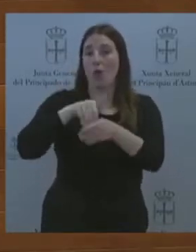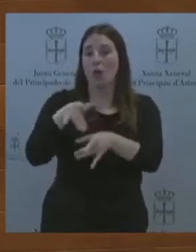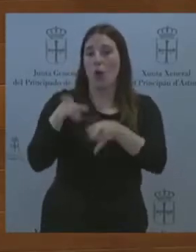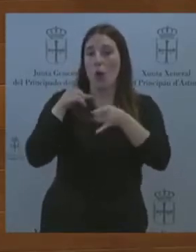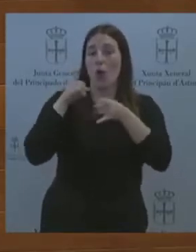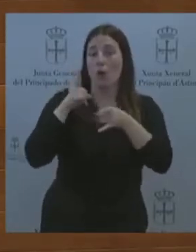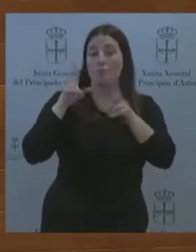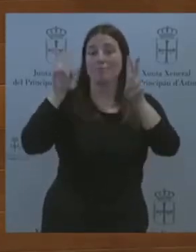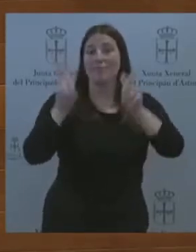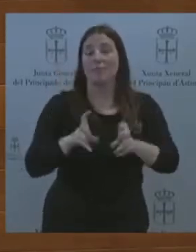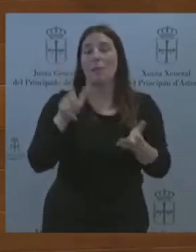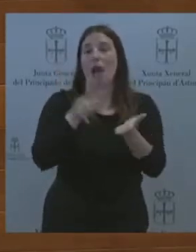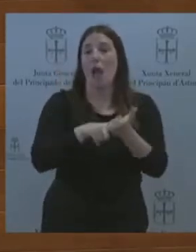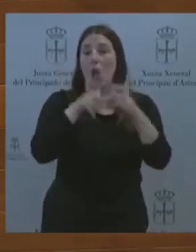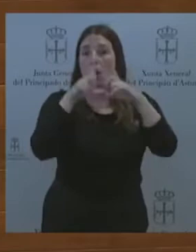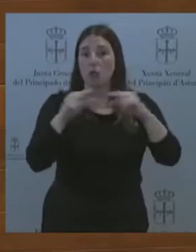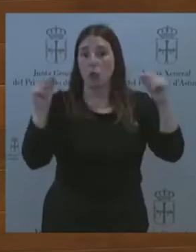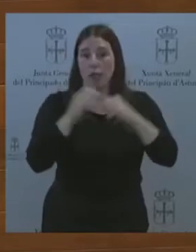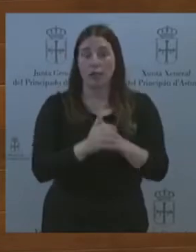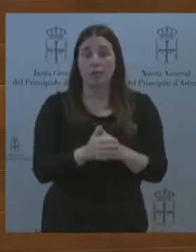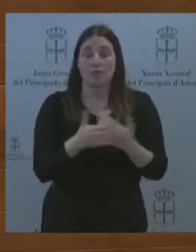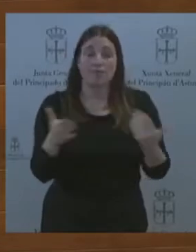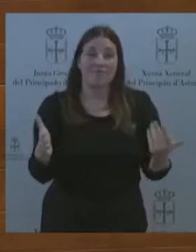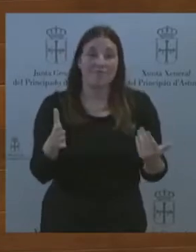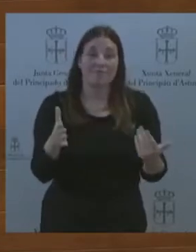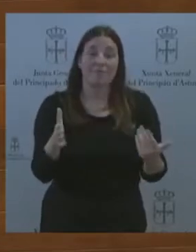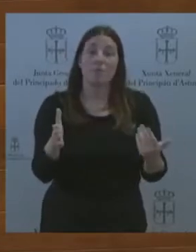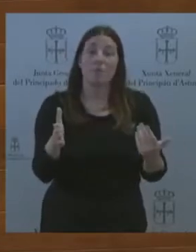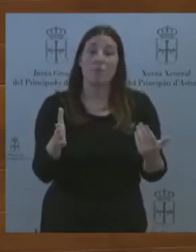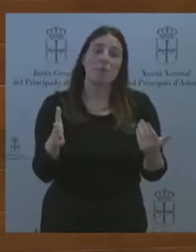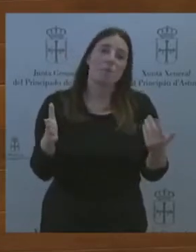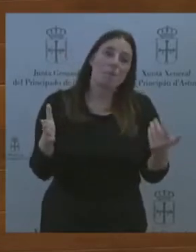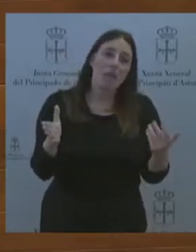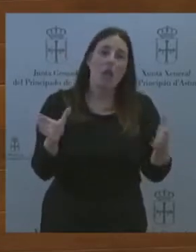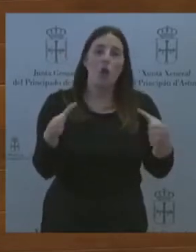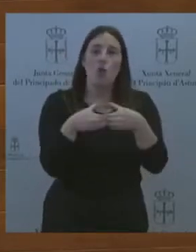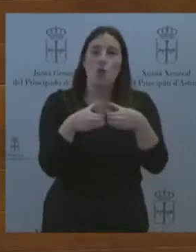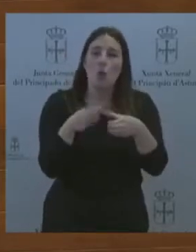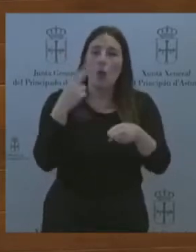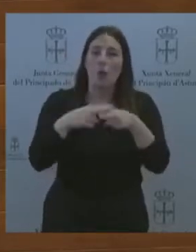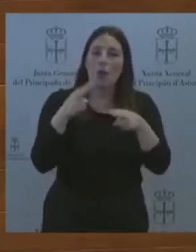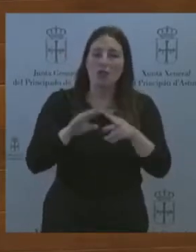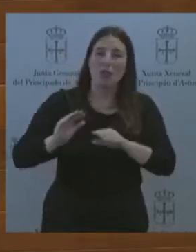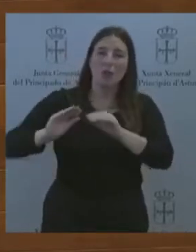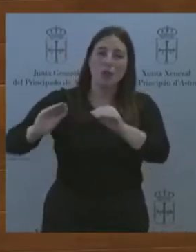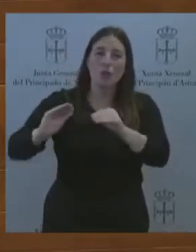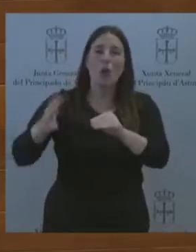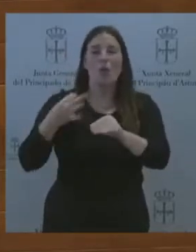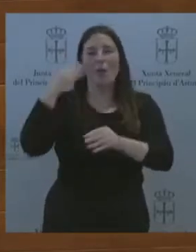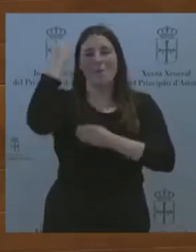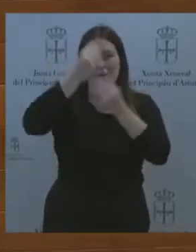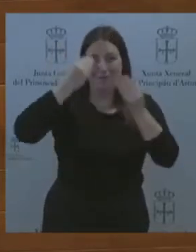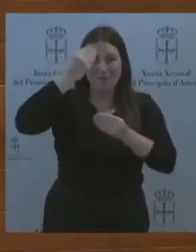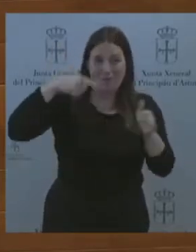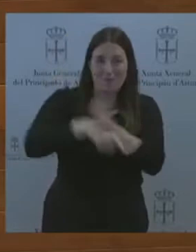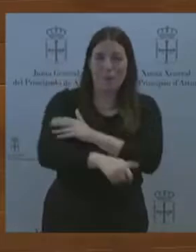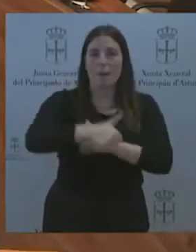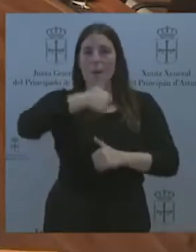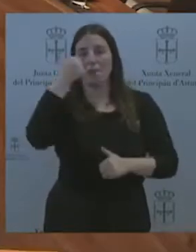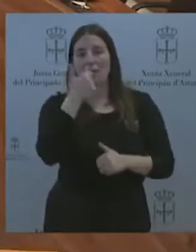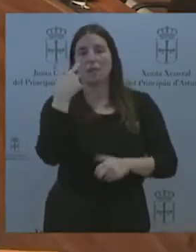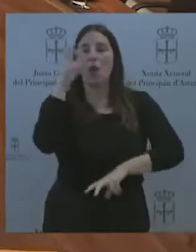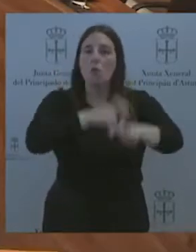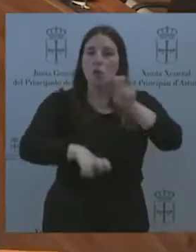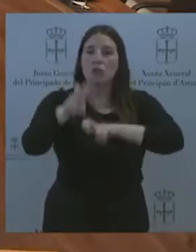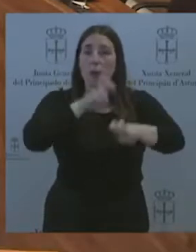Pumares, aunque no se encuentre un pensamiento más crítico. Y rasquen ustedes, rasquen un poco y verán la realidad de Asturias, no ese mundo paralelo